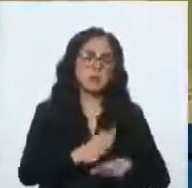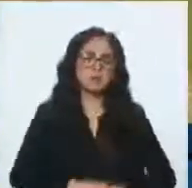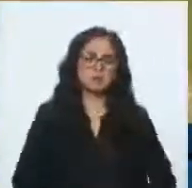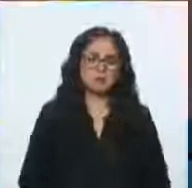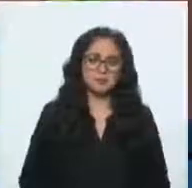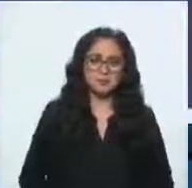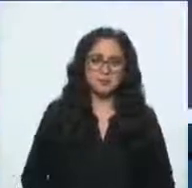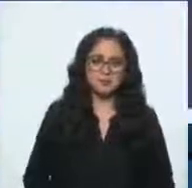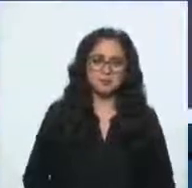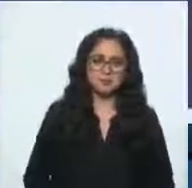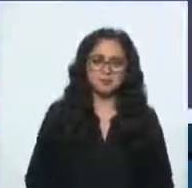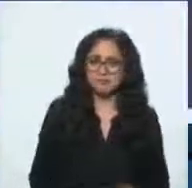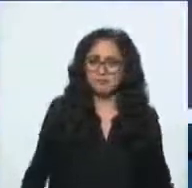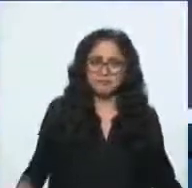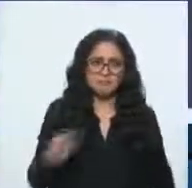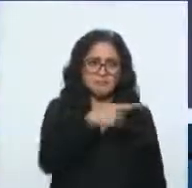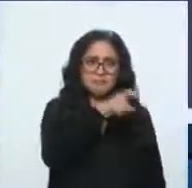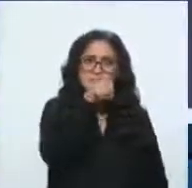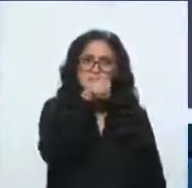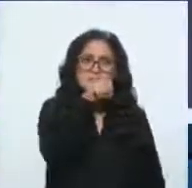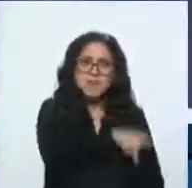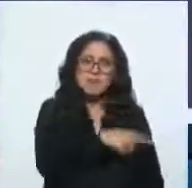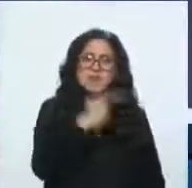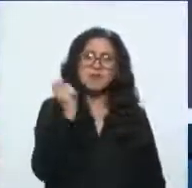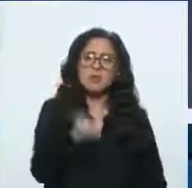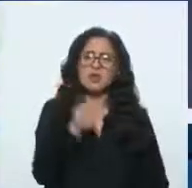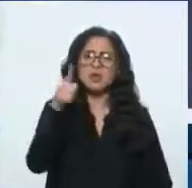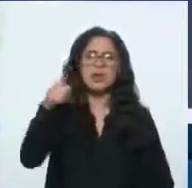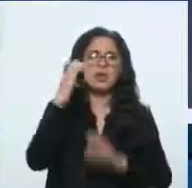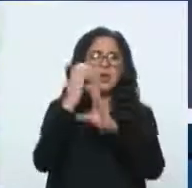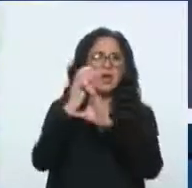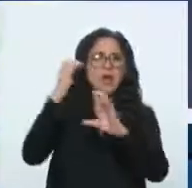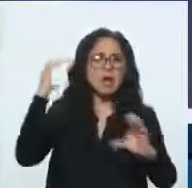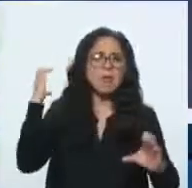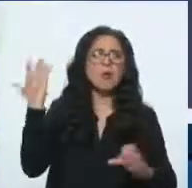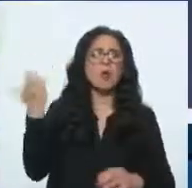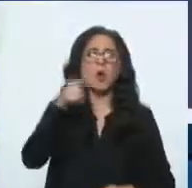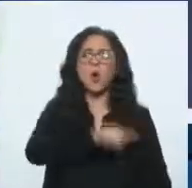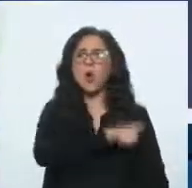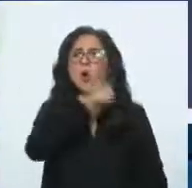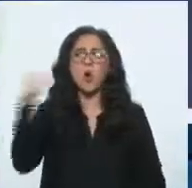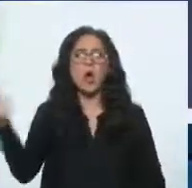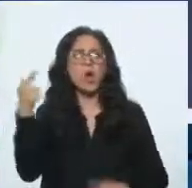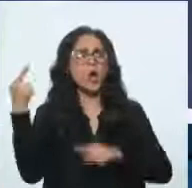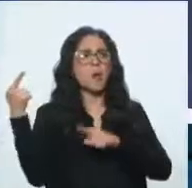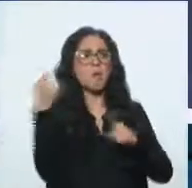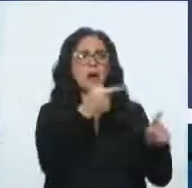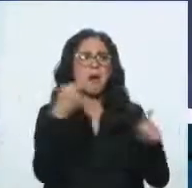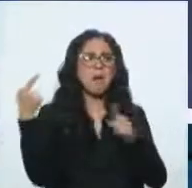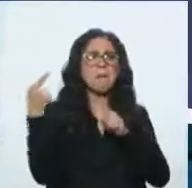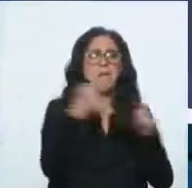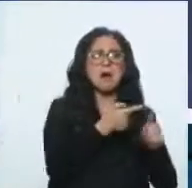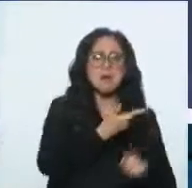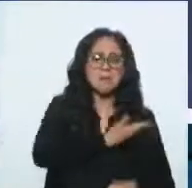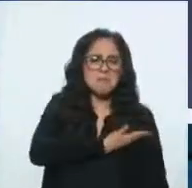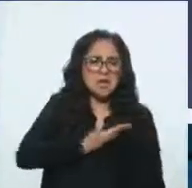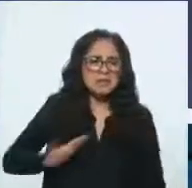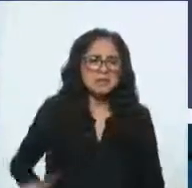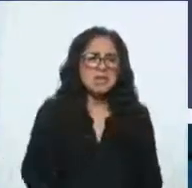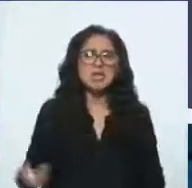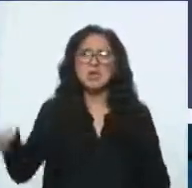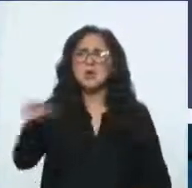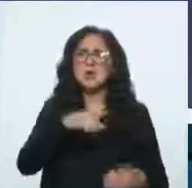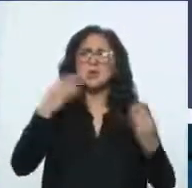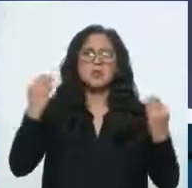ahí fue con unas camionetas que le andaban señalando al presidente que cómo se quejaba de los que salen en